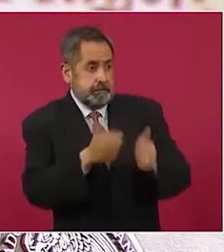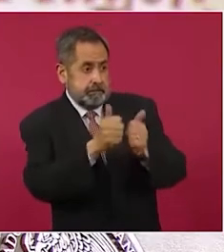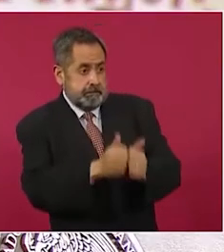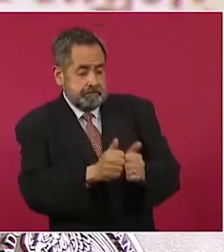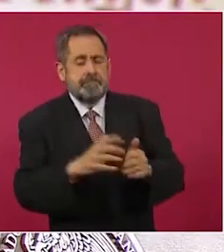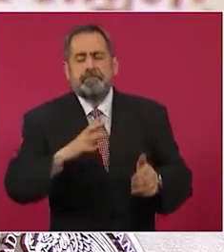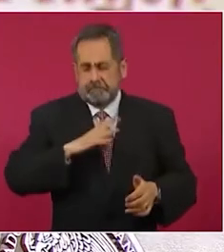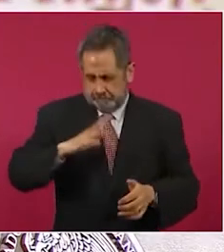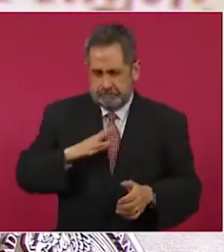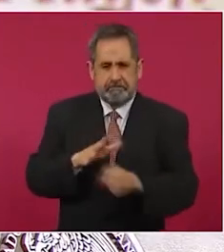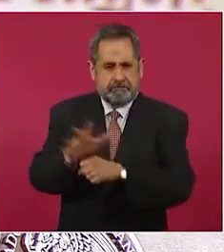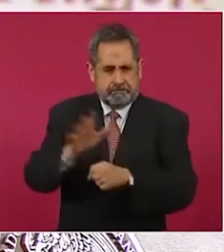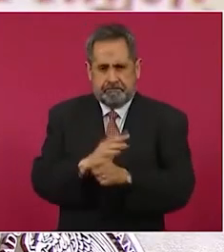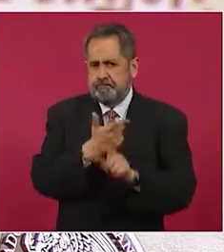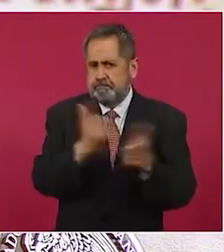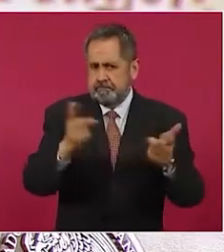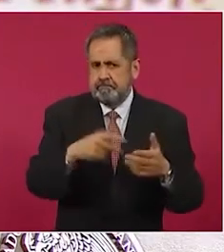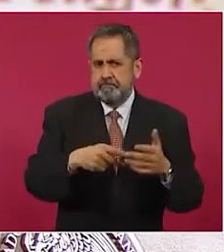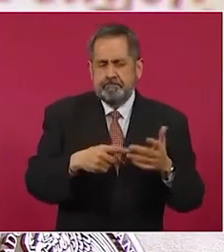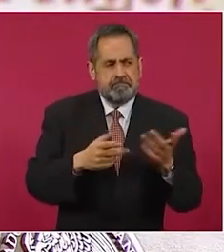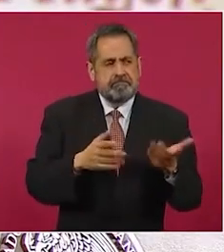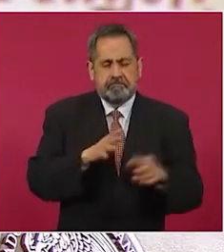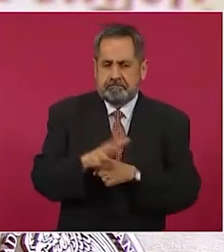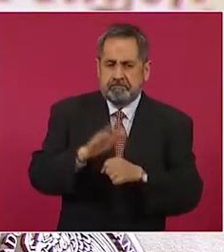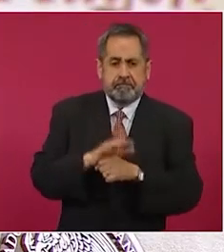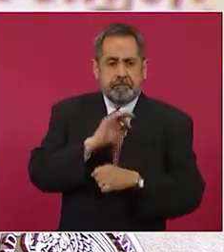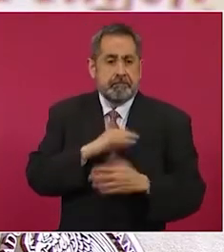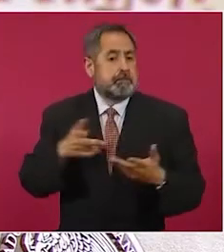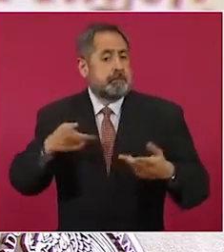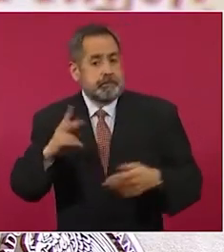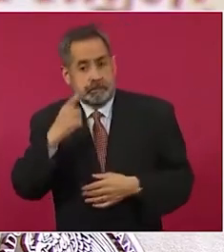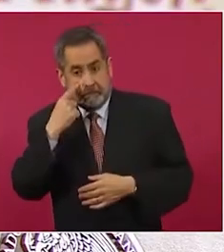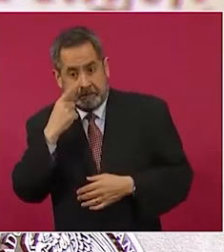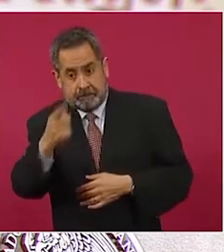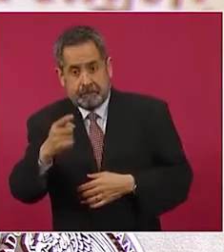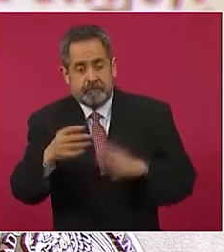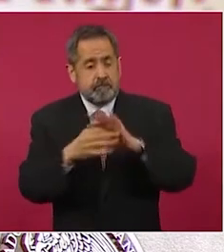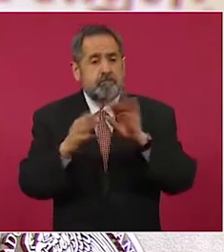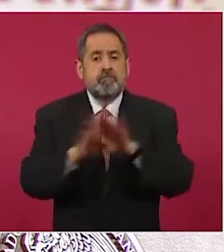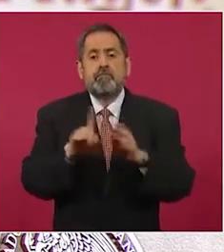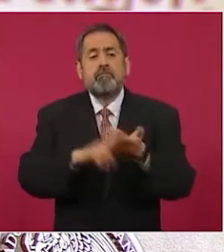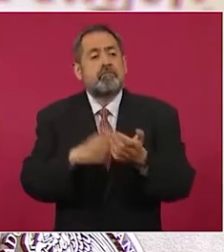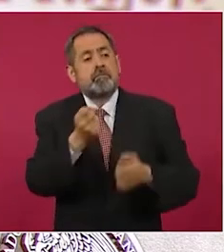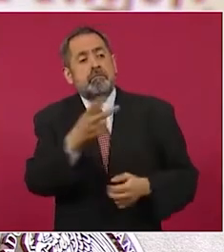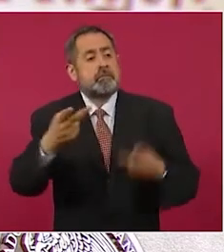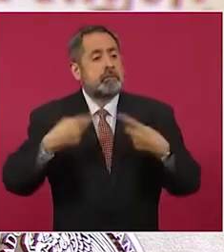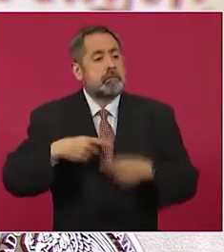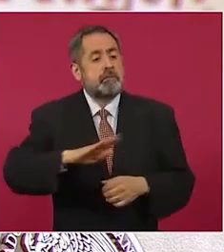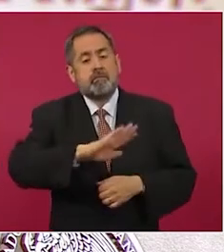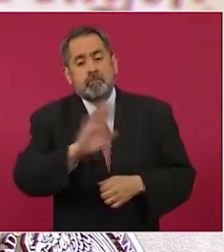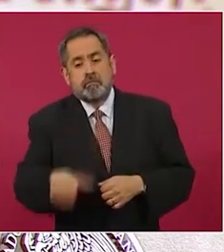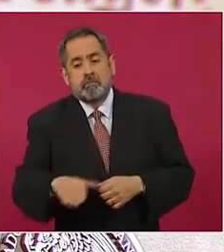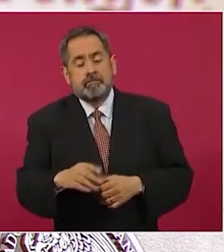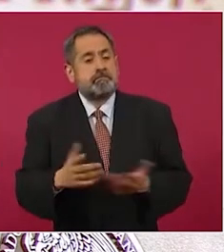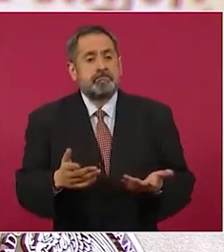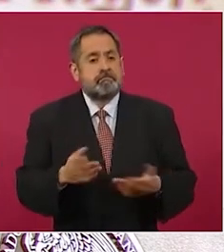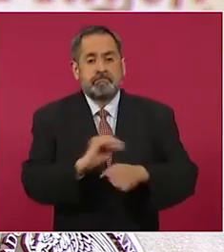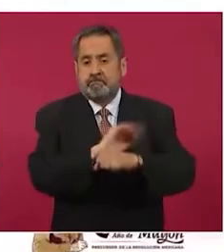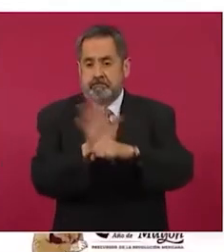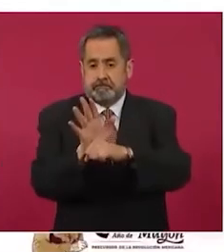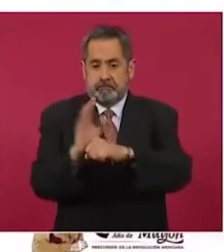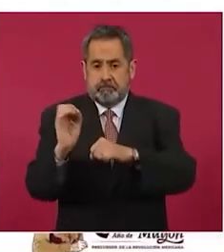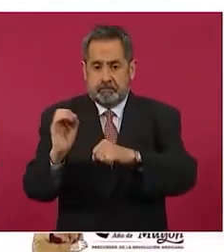pero como hemos destacado se ve en la hospitalización y también en la siguiente curva de defunciones, Omicron característicamente